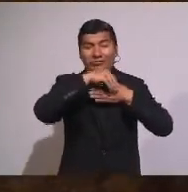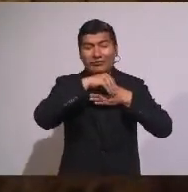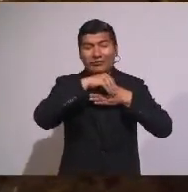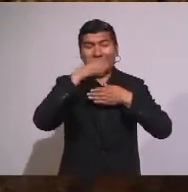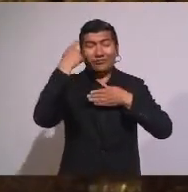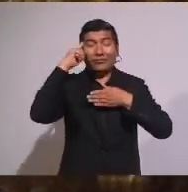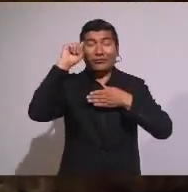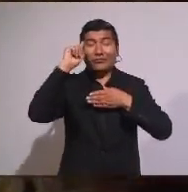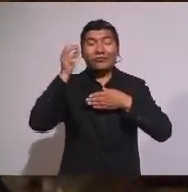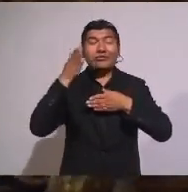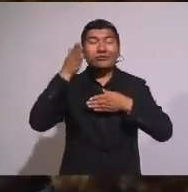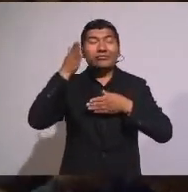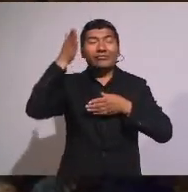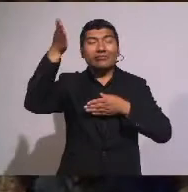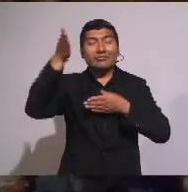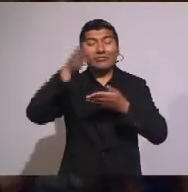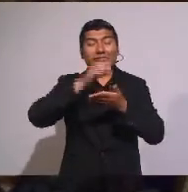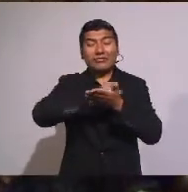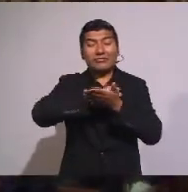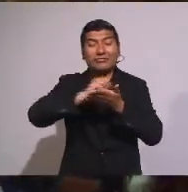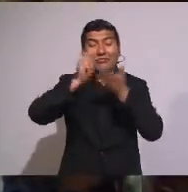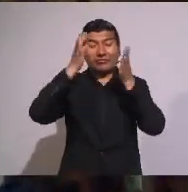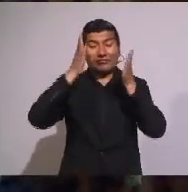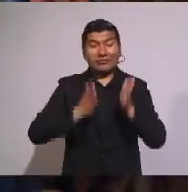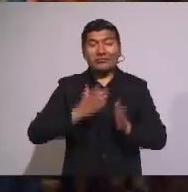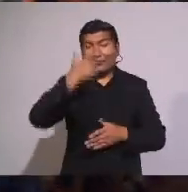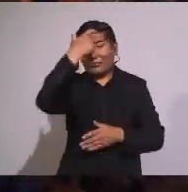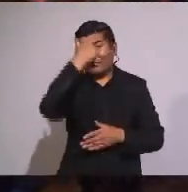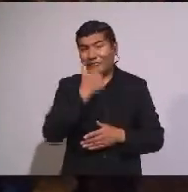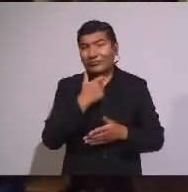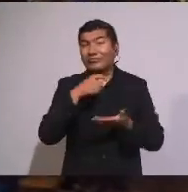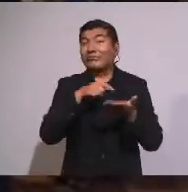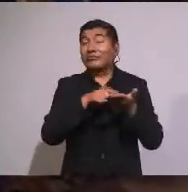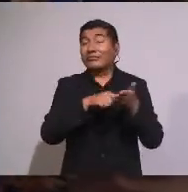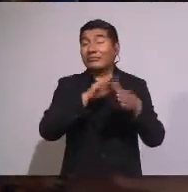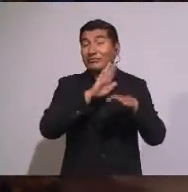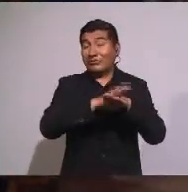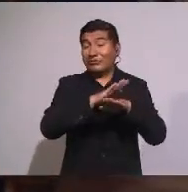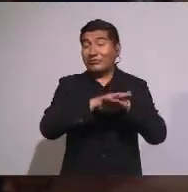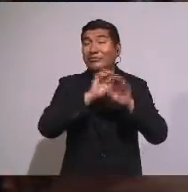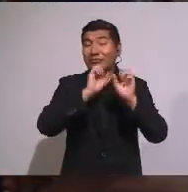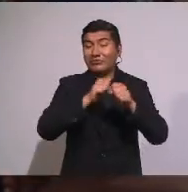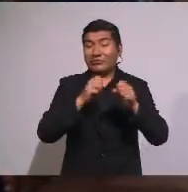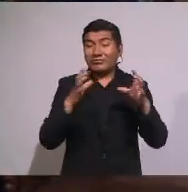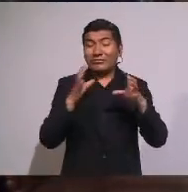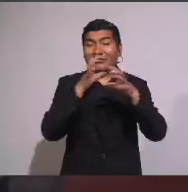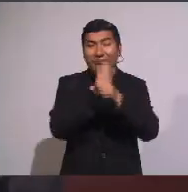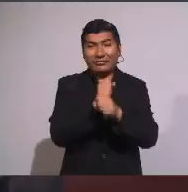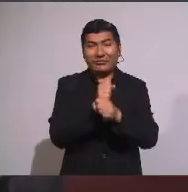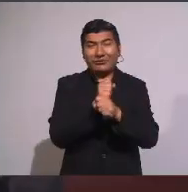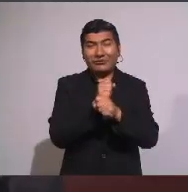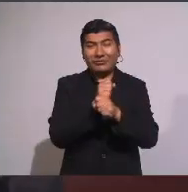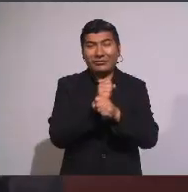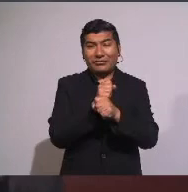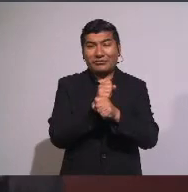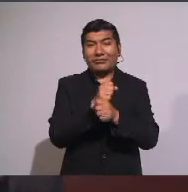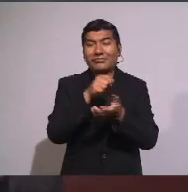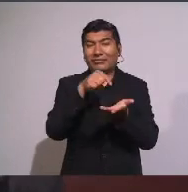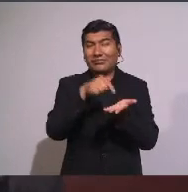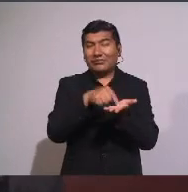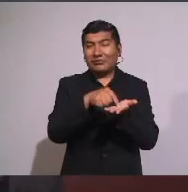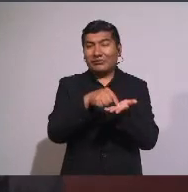a ser santos Estos consejos Pueden resumirse En esto